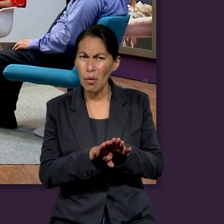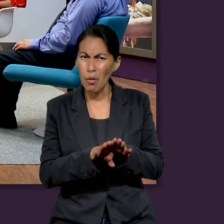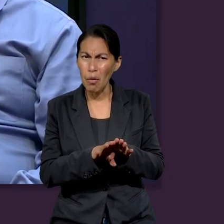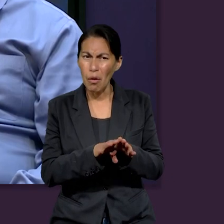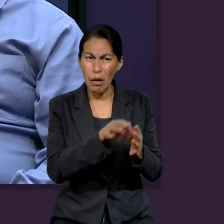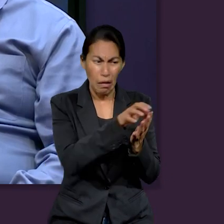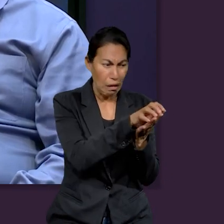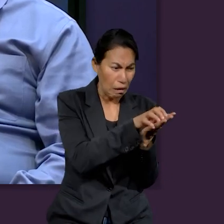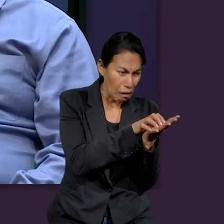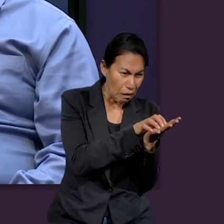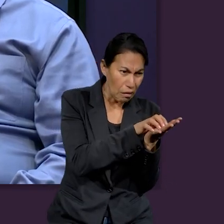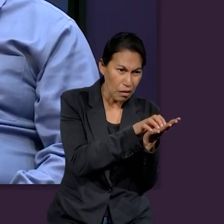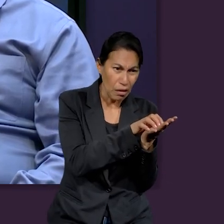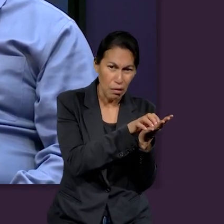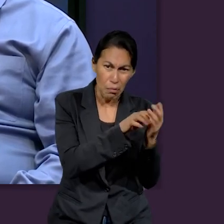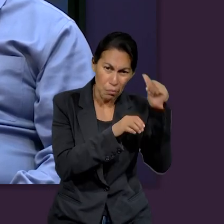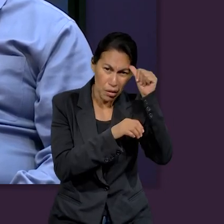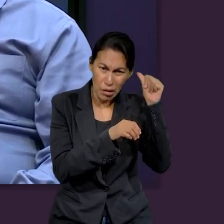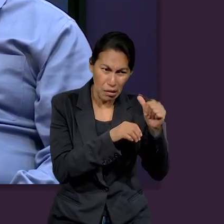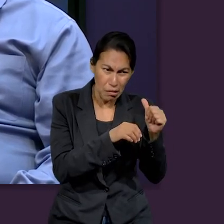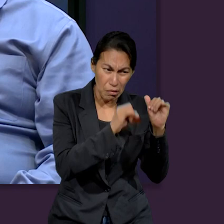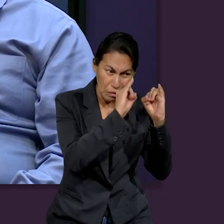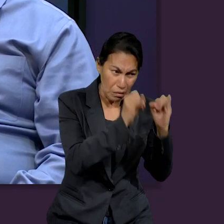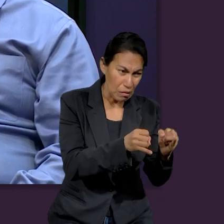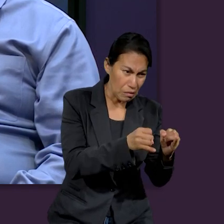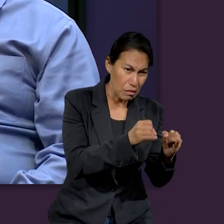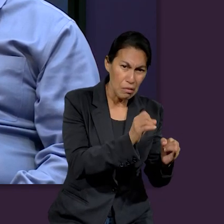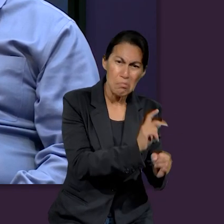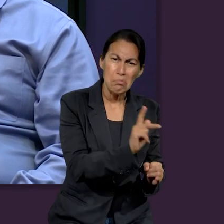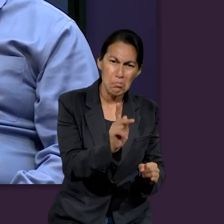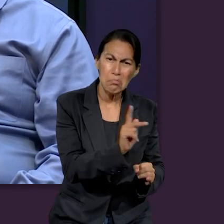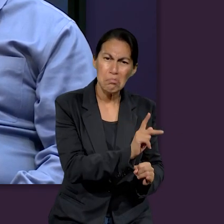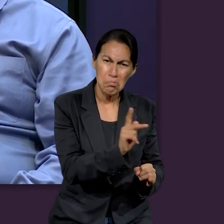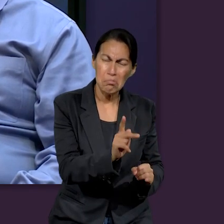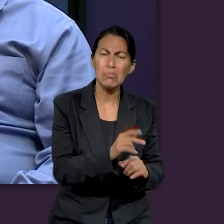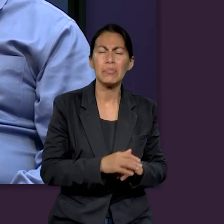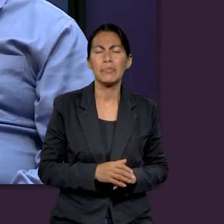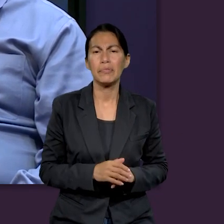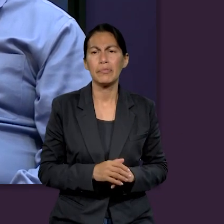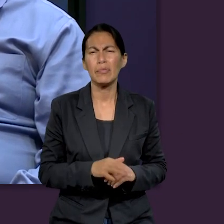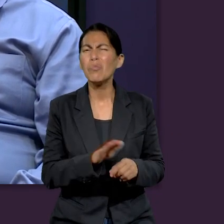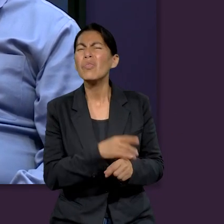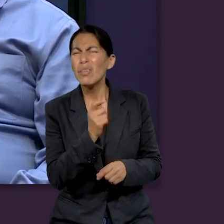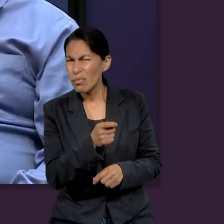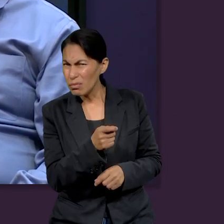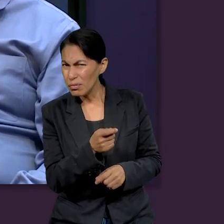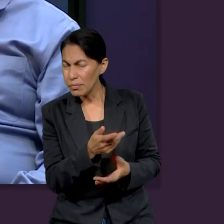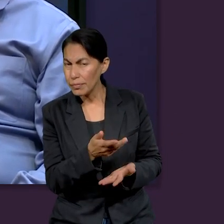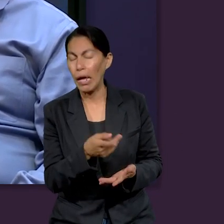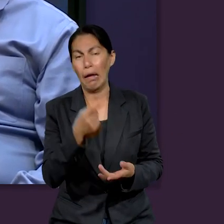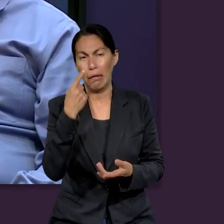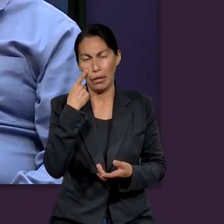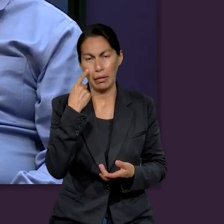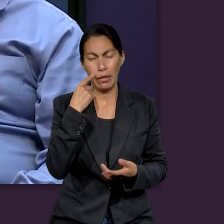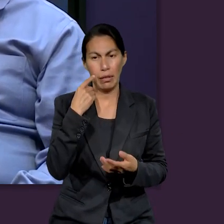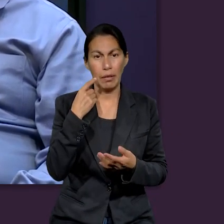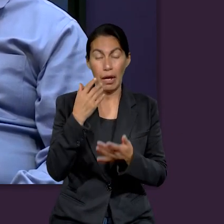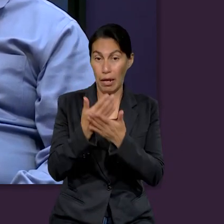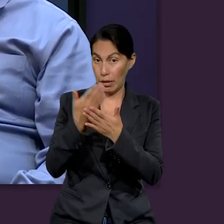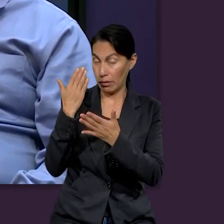situación de que pues sería comparar el pecado de la avaricia con el de la idolatría. Entonces, ¿por qué se da esta situación?